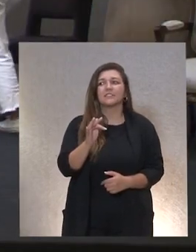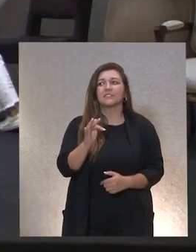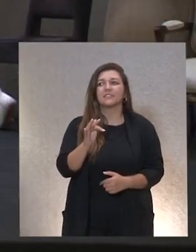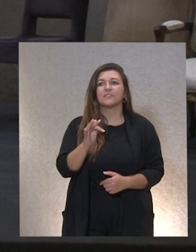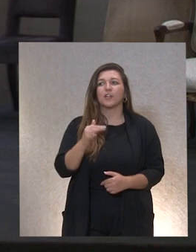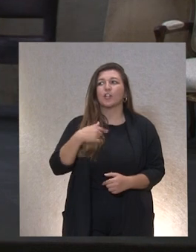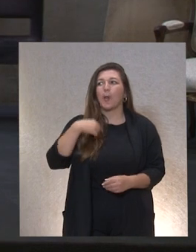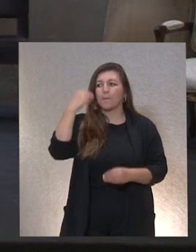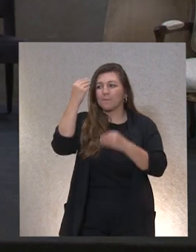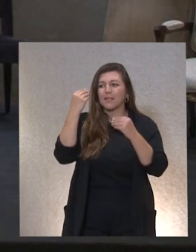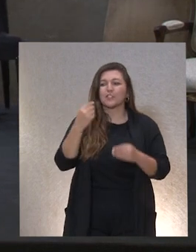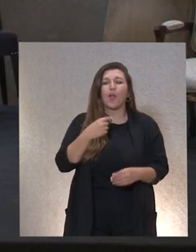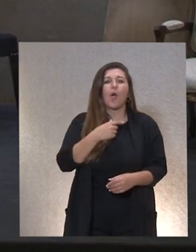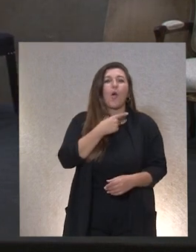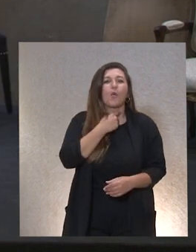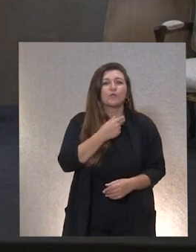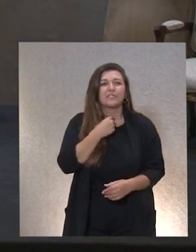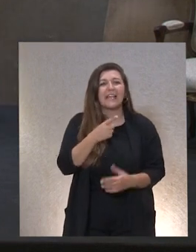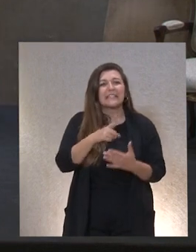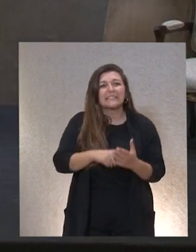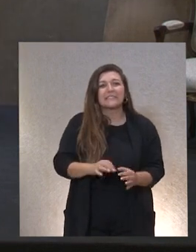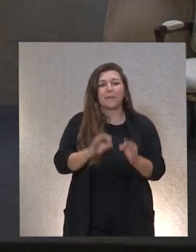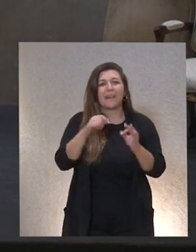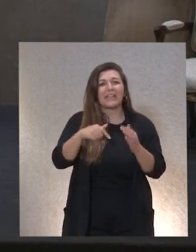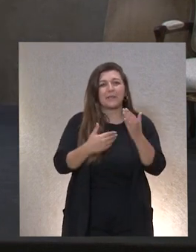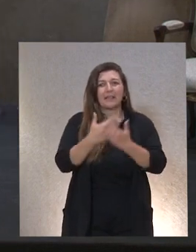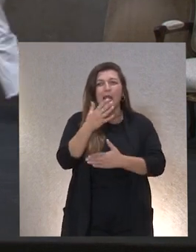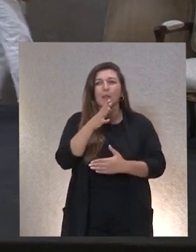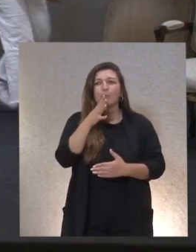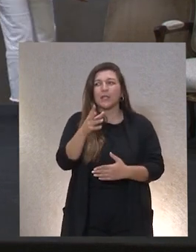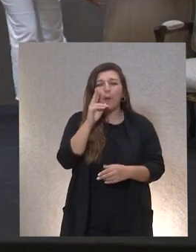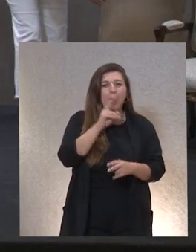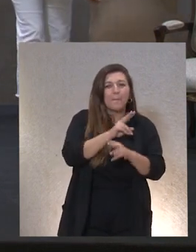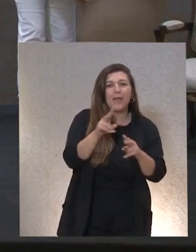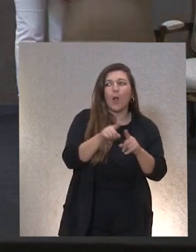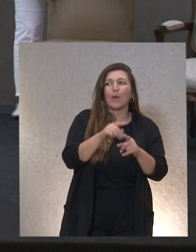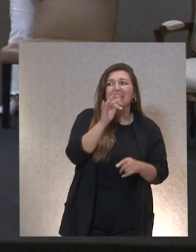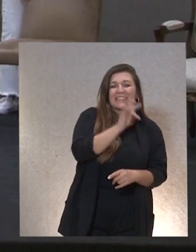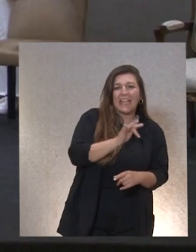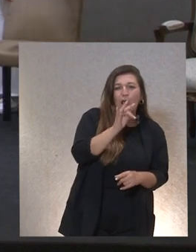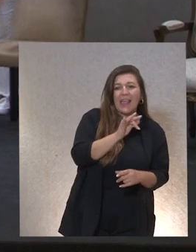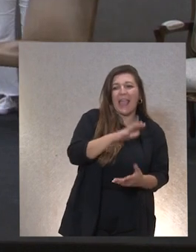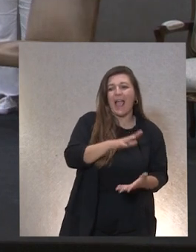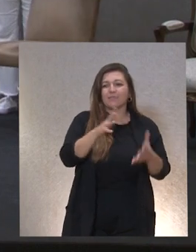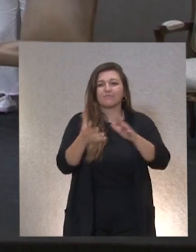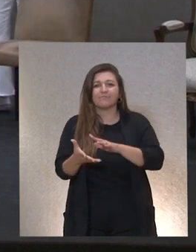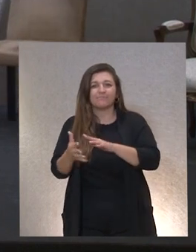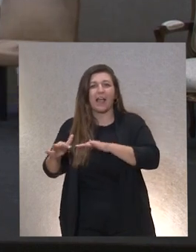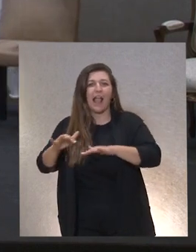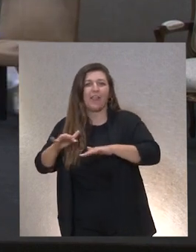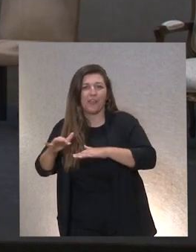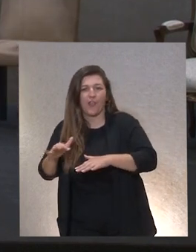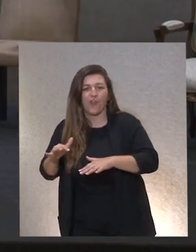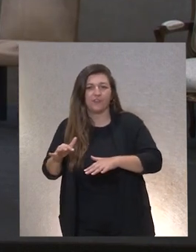creo que nos gusta especialmente esta mañana porque estamos viendo la teoría en acción y eso aterriza muchas